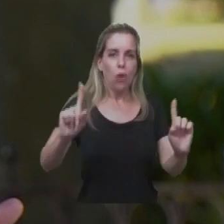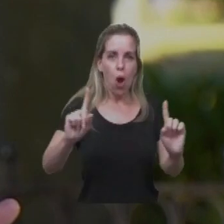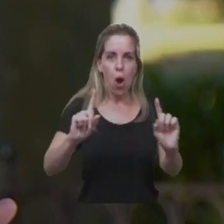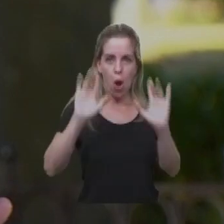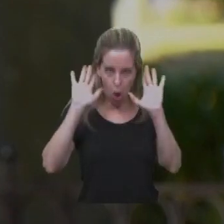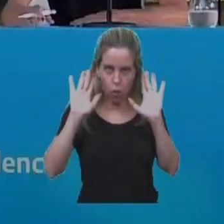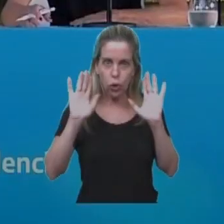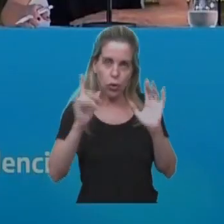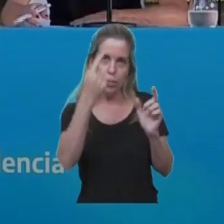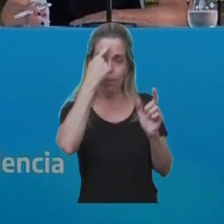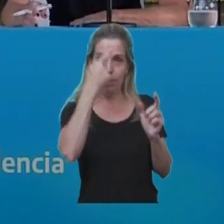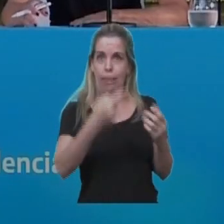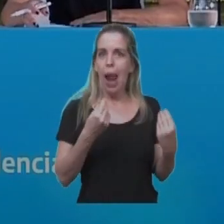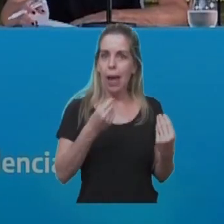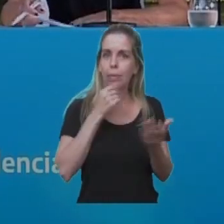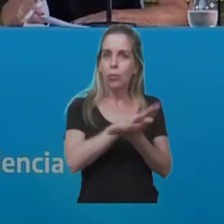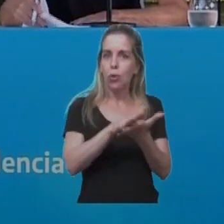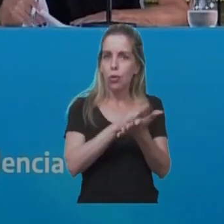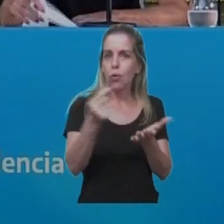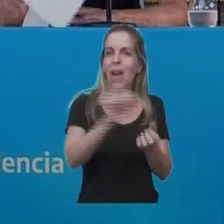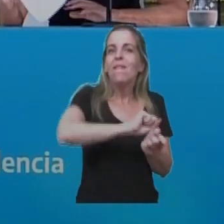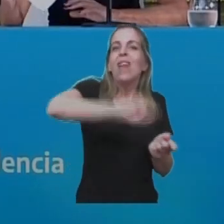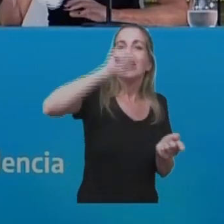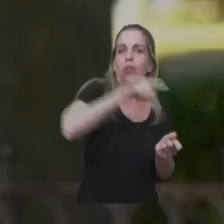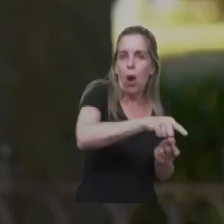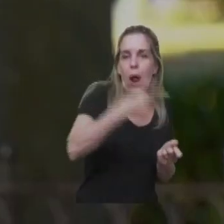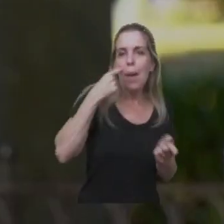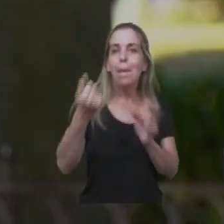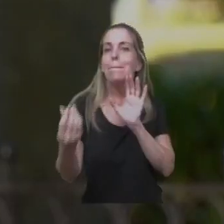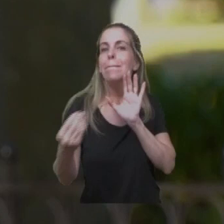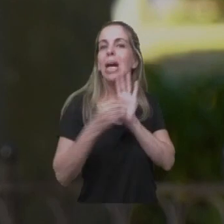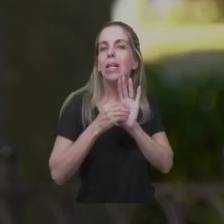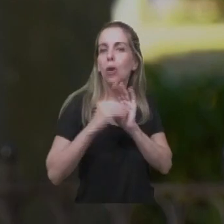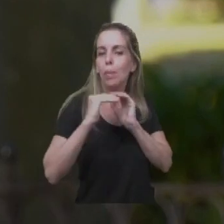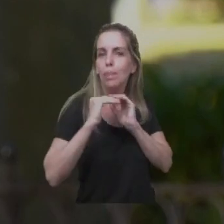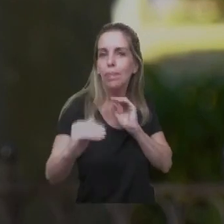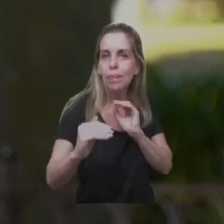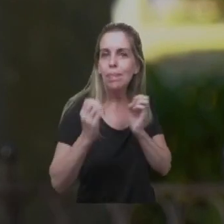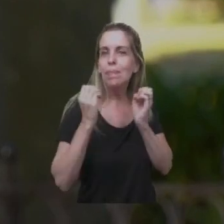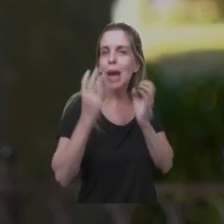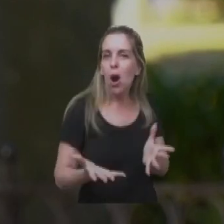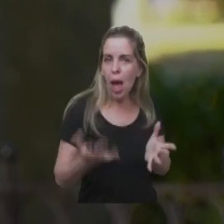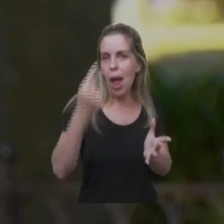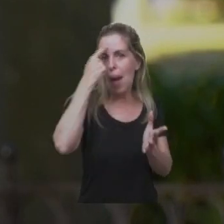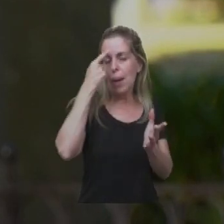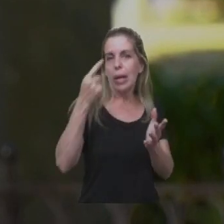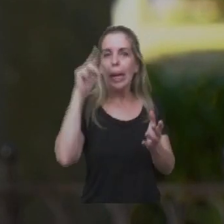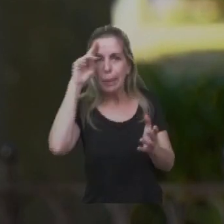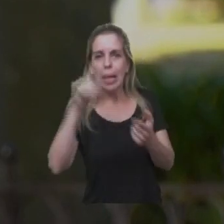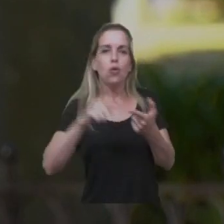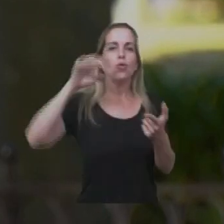política antiinflacionaria y componente de mejorar la política de ingresos.